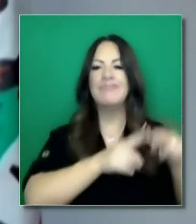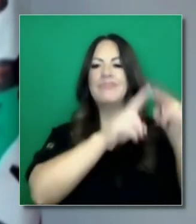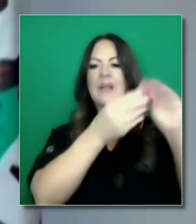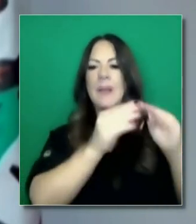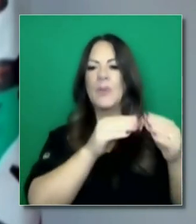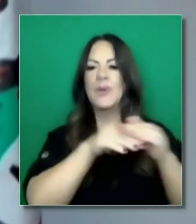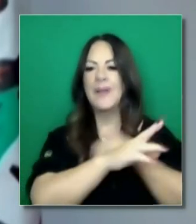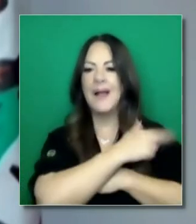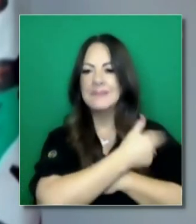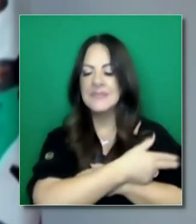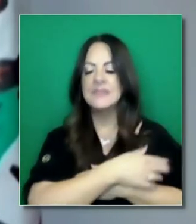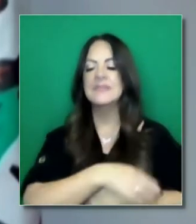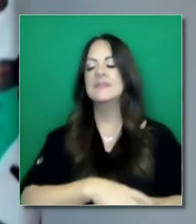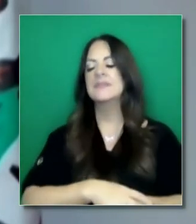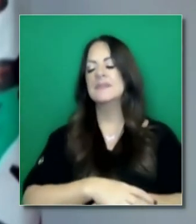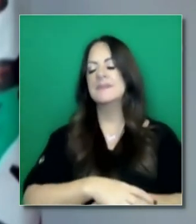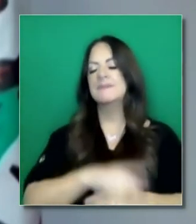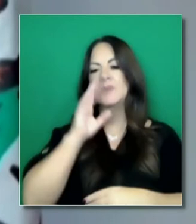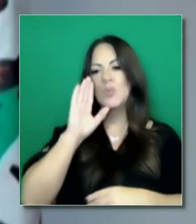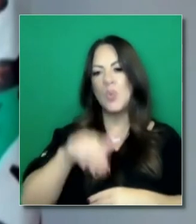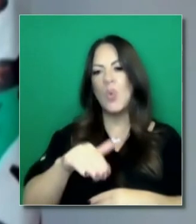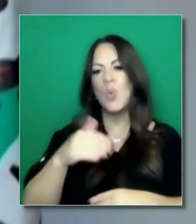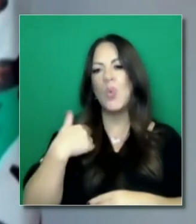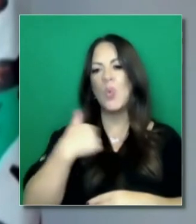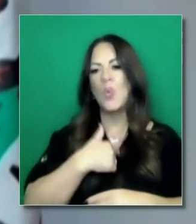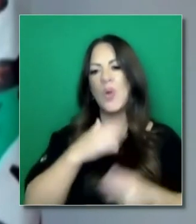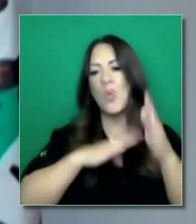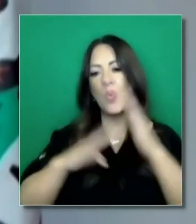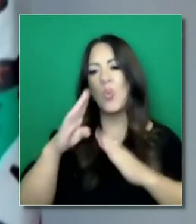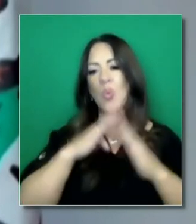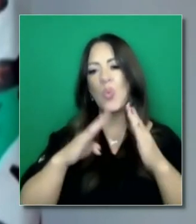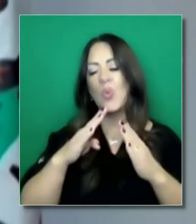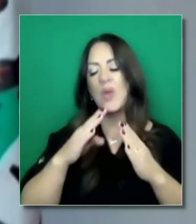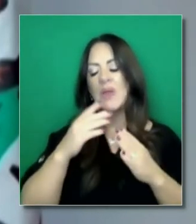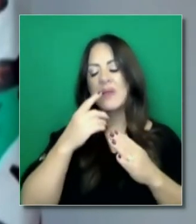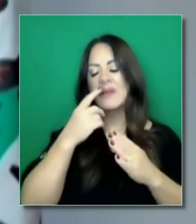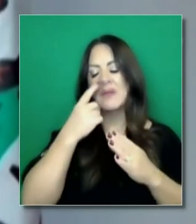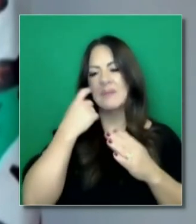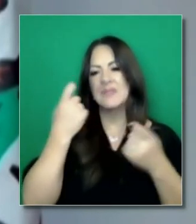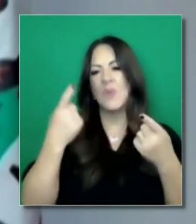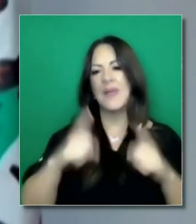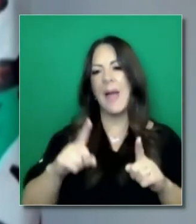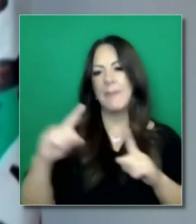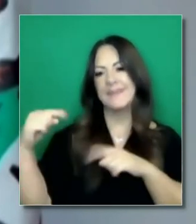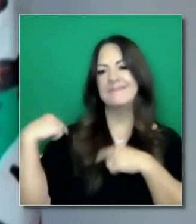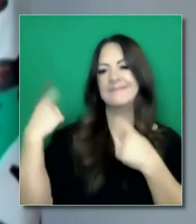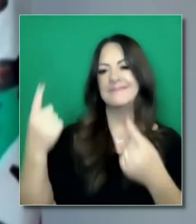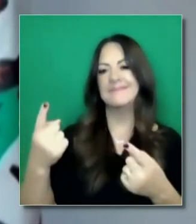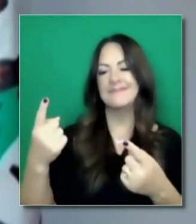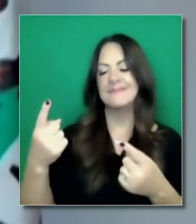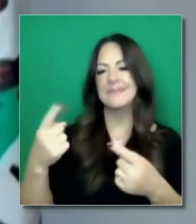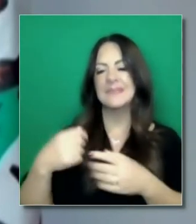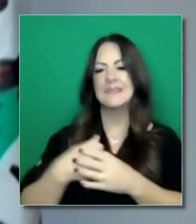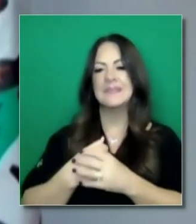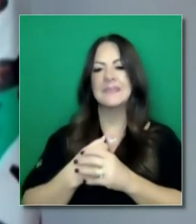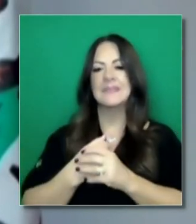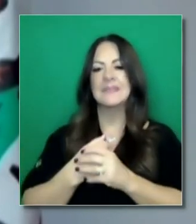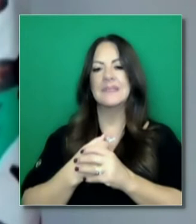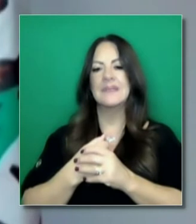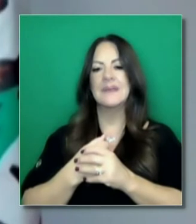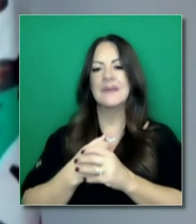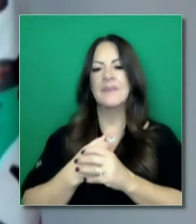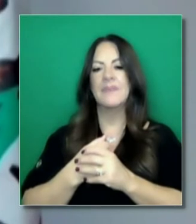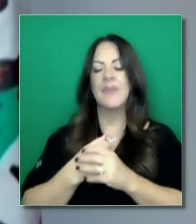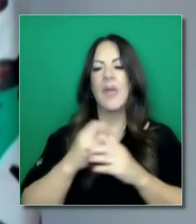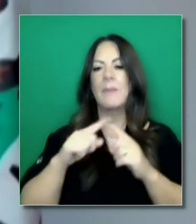muy alentadoras. Pero como el gobernador dice, no solamente nos preocupa lo que ha pasado en estas